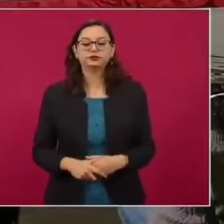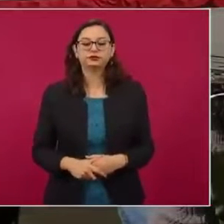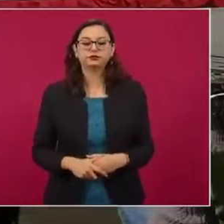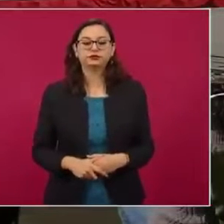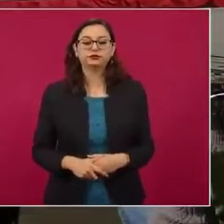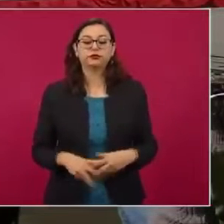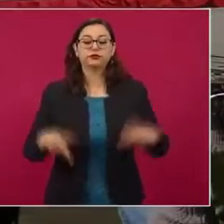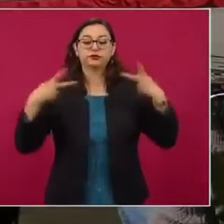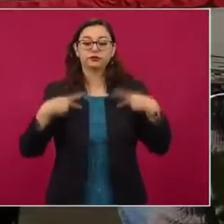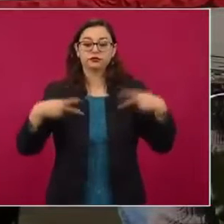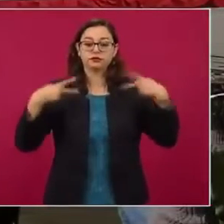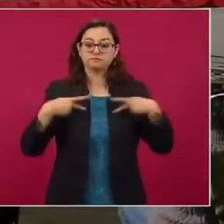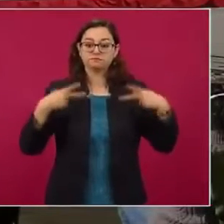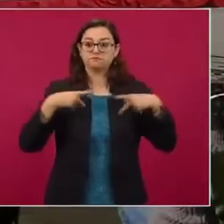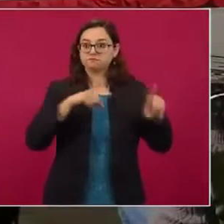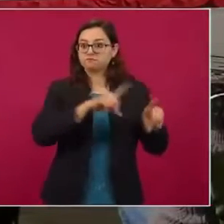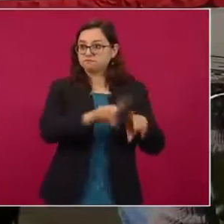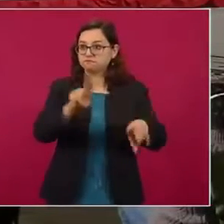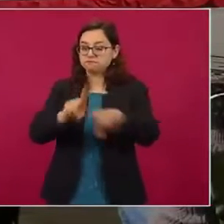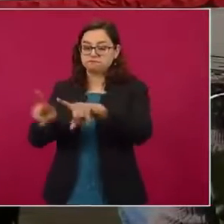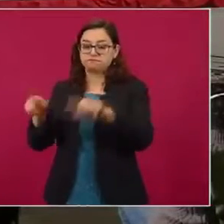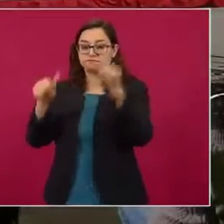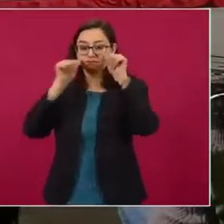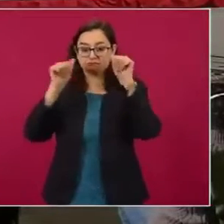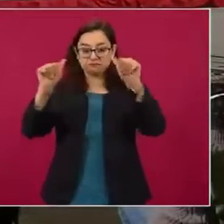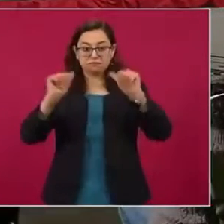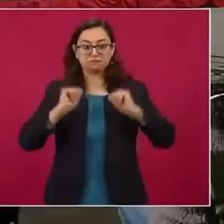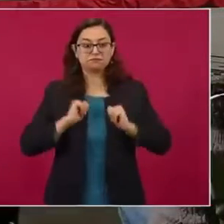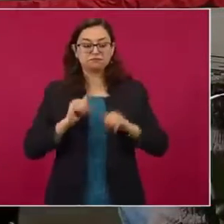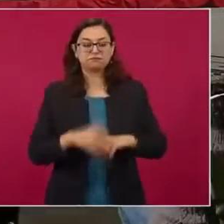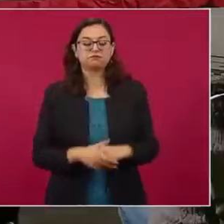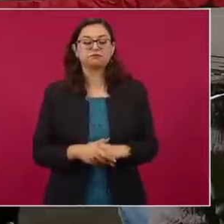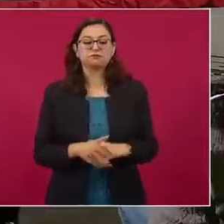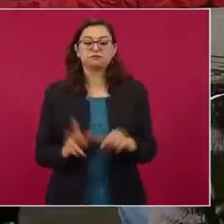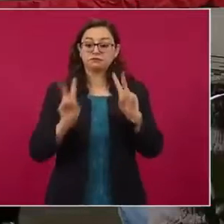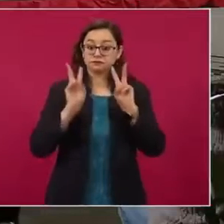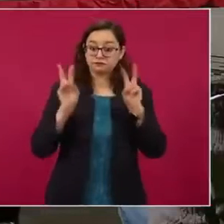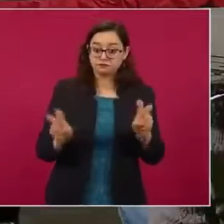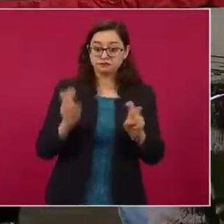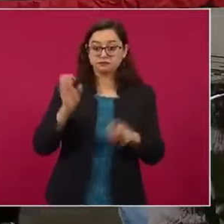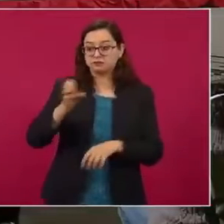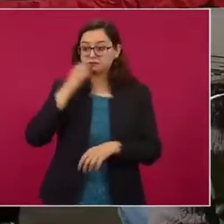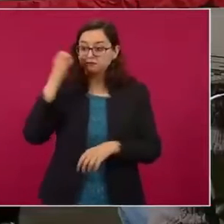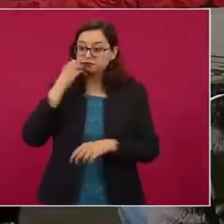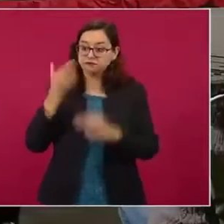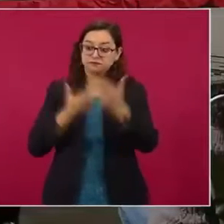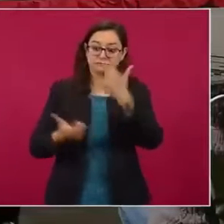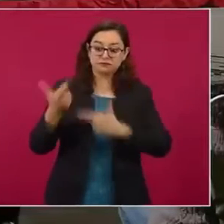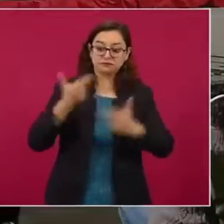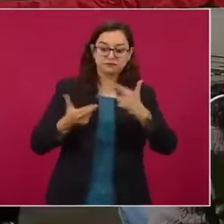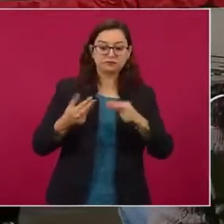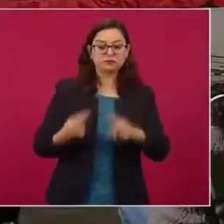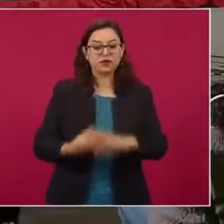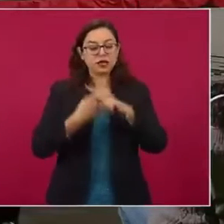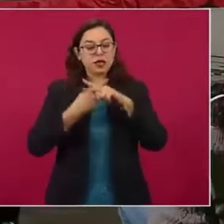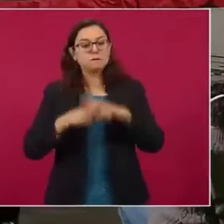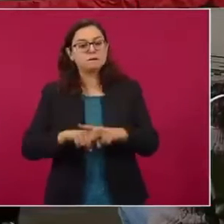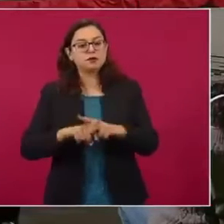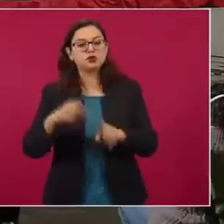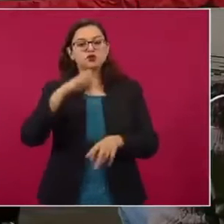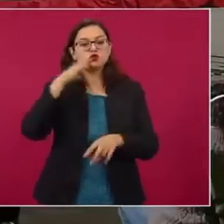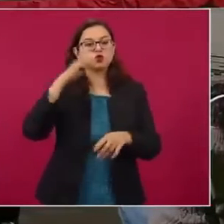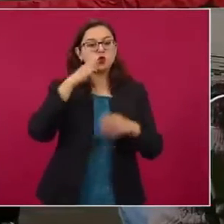ciudadanos que nos acompañan a través de estos medios. En lo que se respecta al regreso a clases, iniciamos con el número de